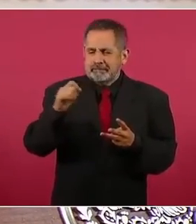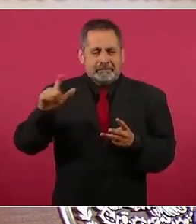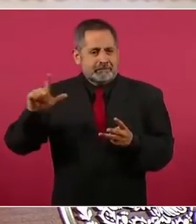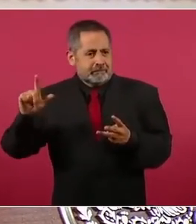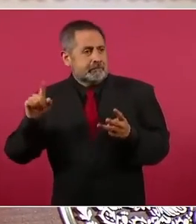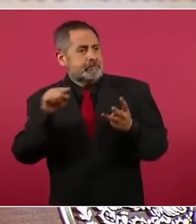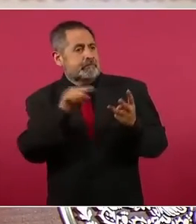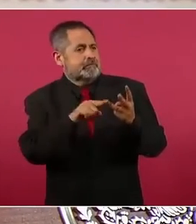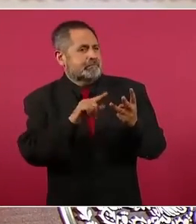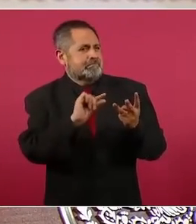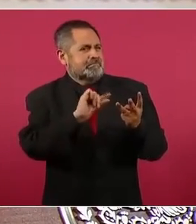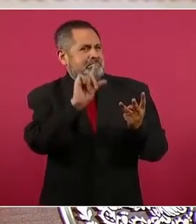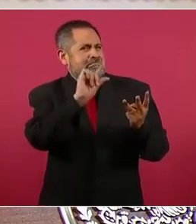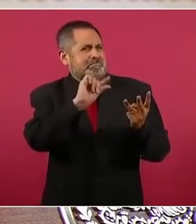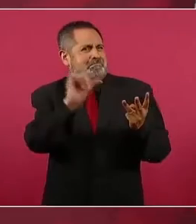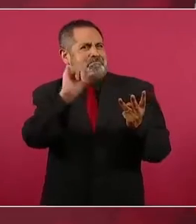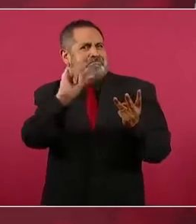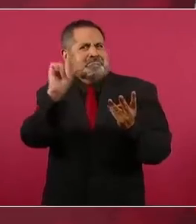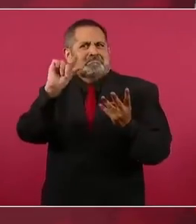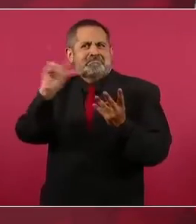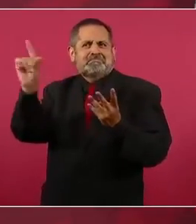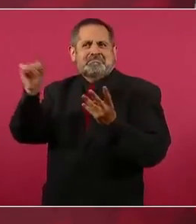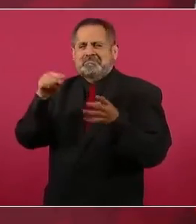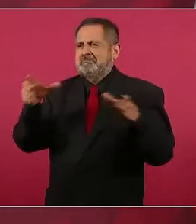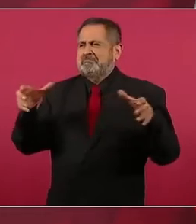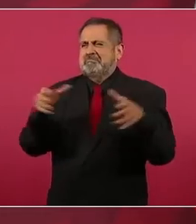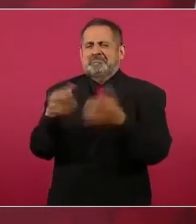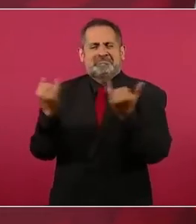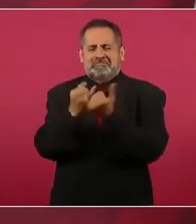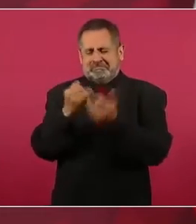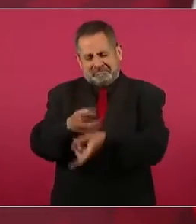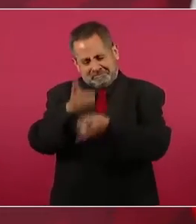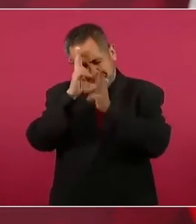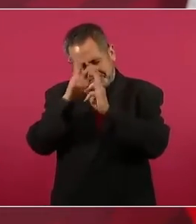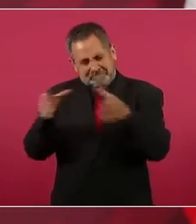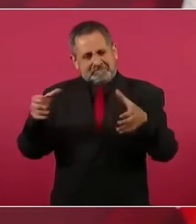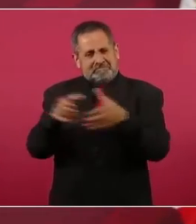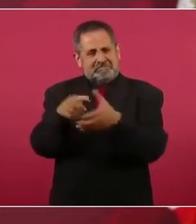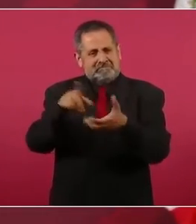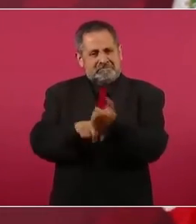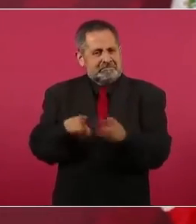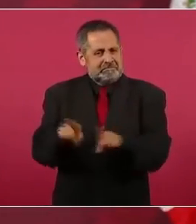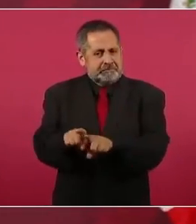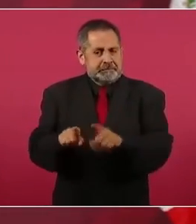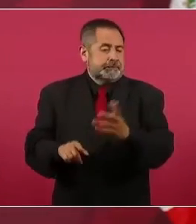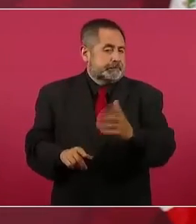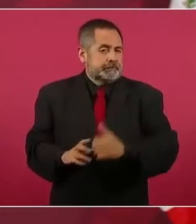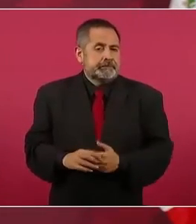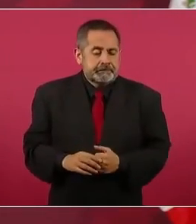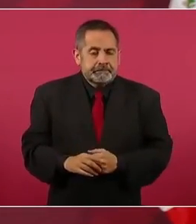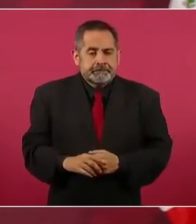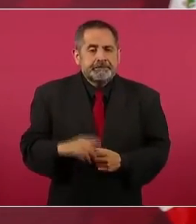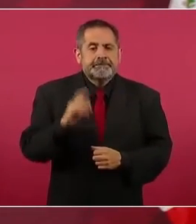grandes, grandes. Entonces, todo esto viene